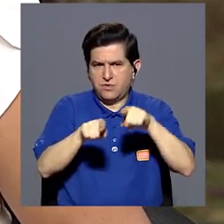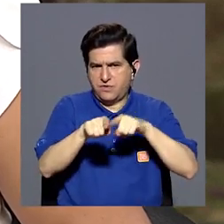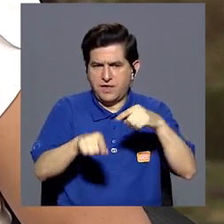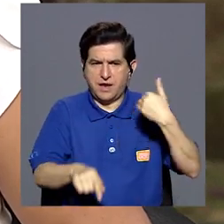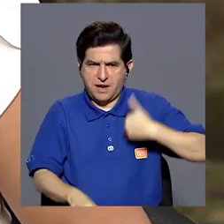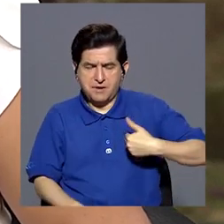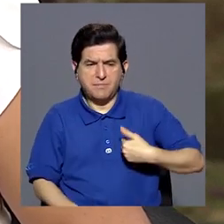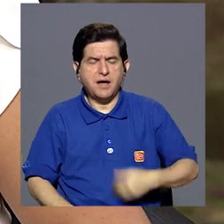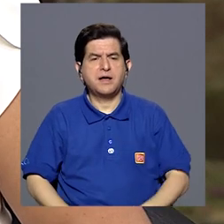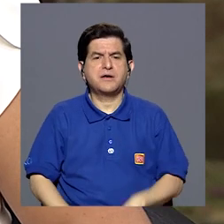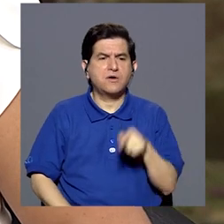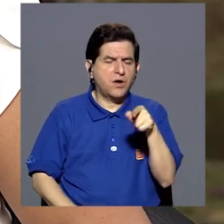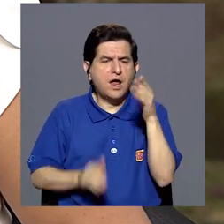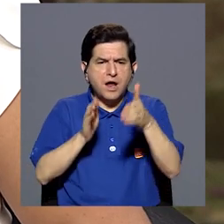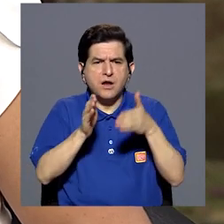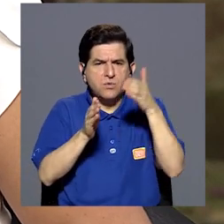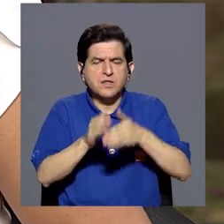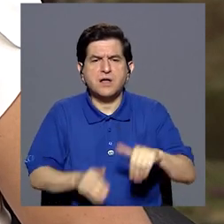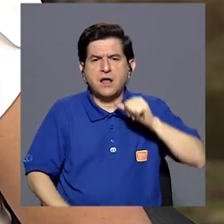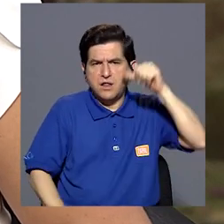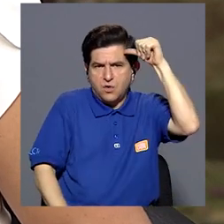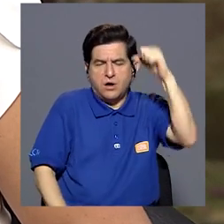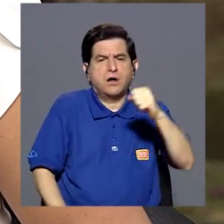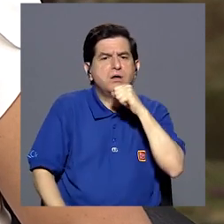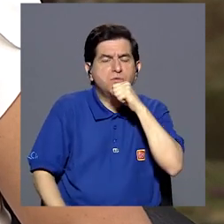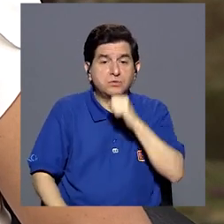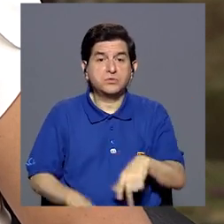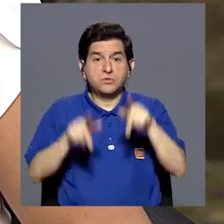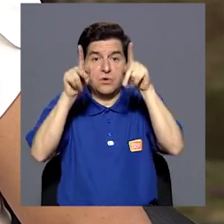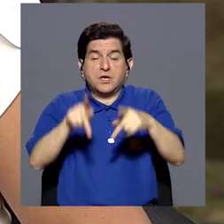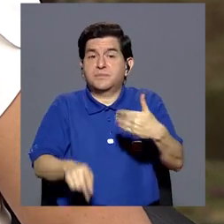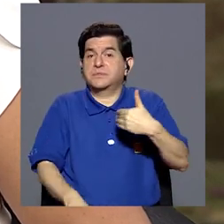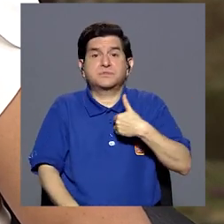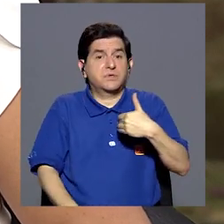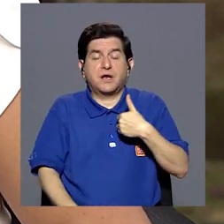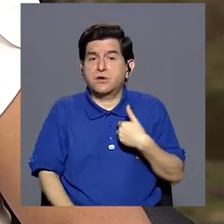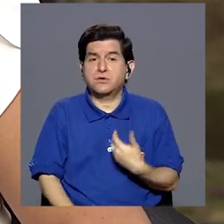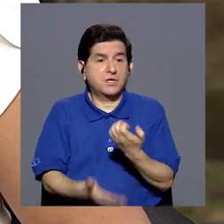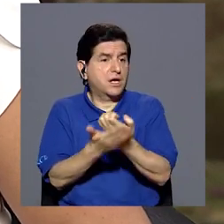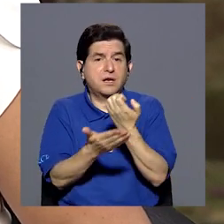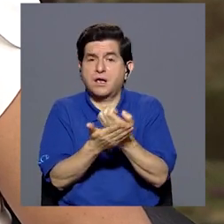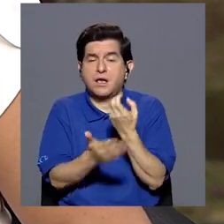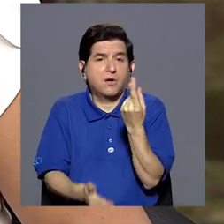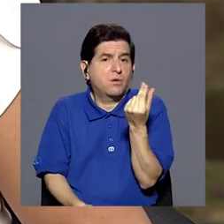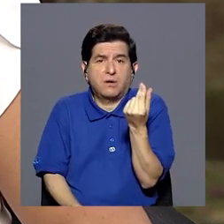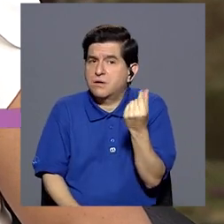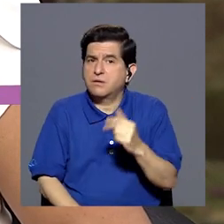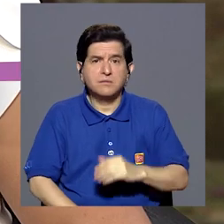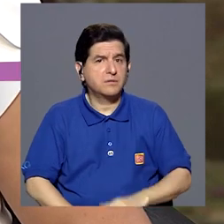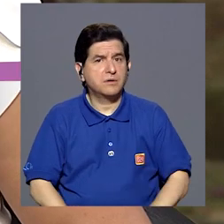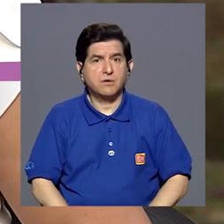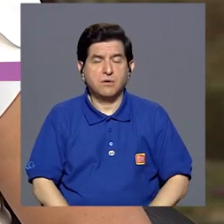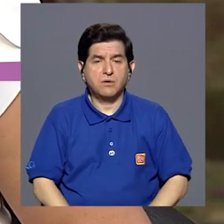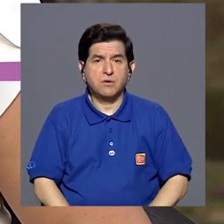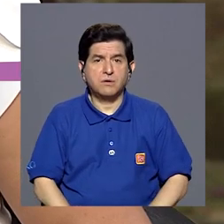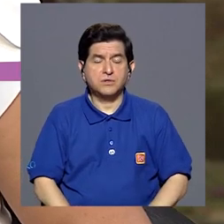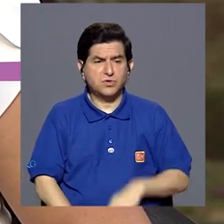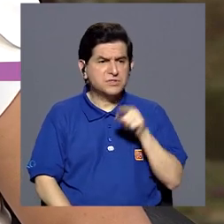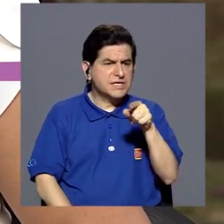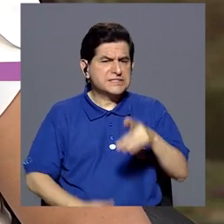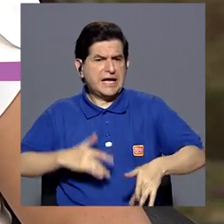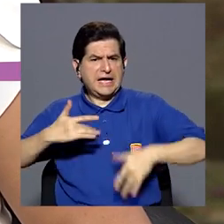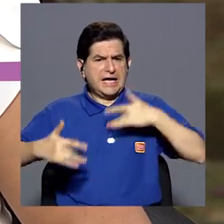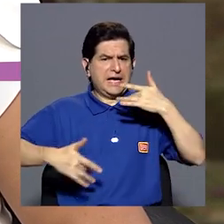hermano para que cuidara a este adulto mayor y a veces esta persona no tiene económicamente los recursos. Entonces, ¿cómo